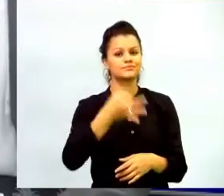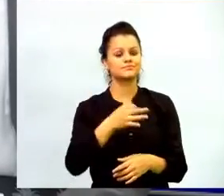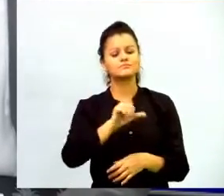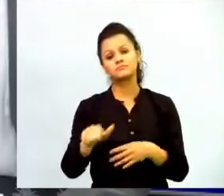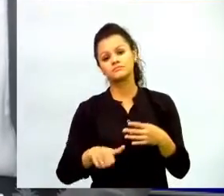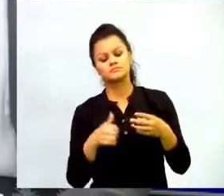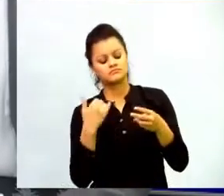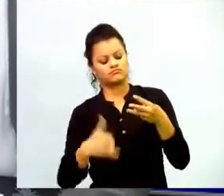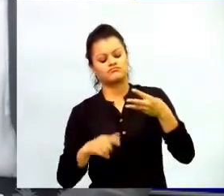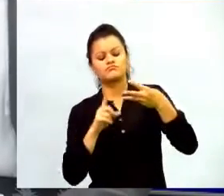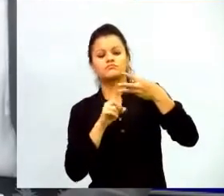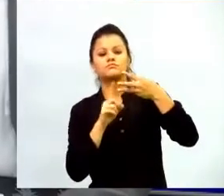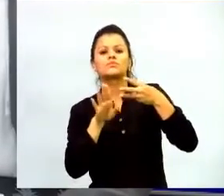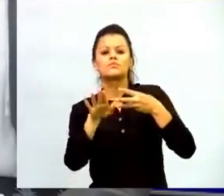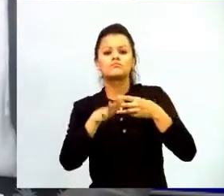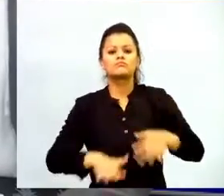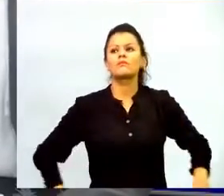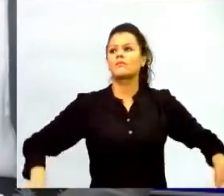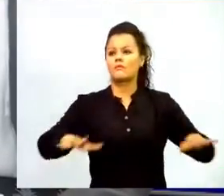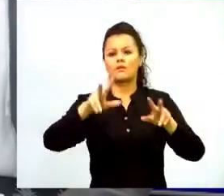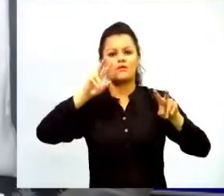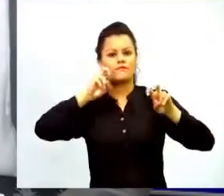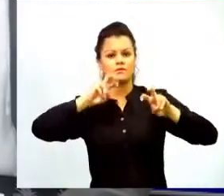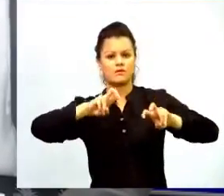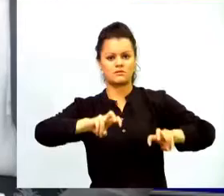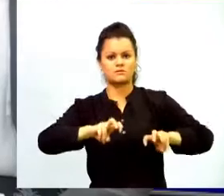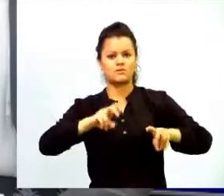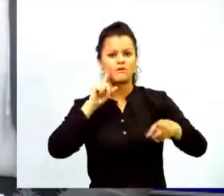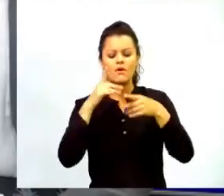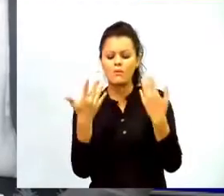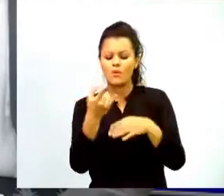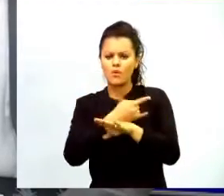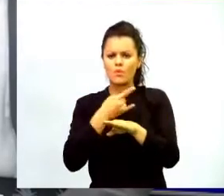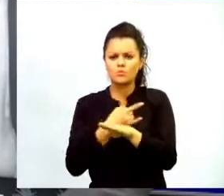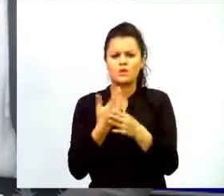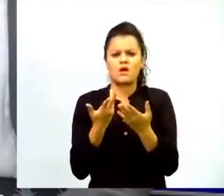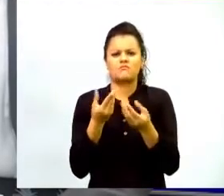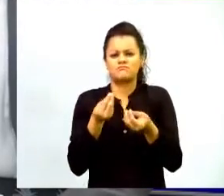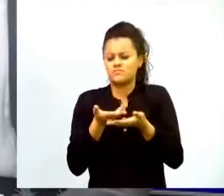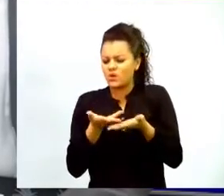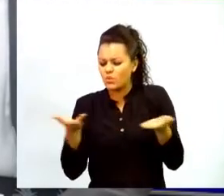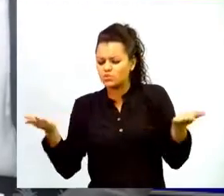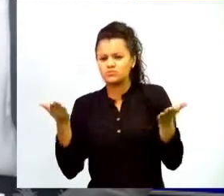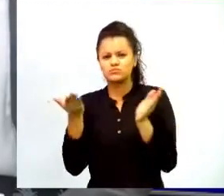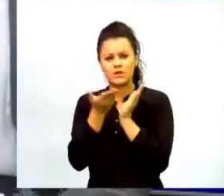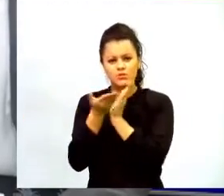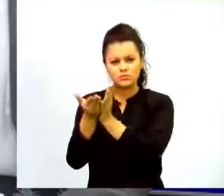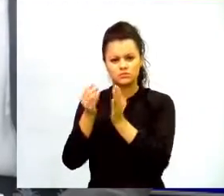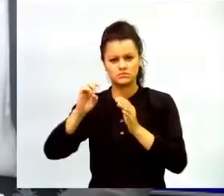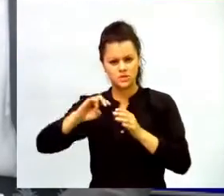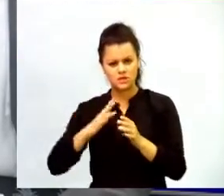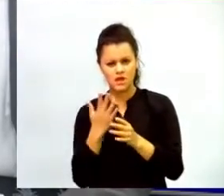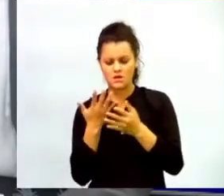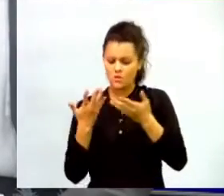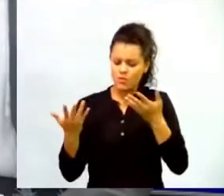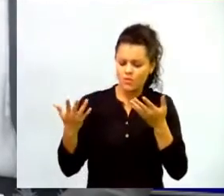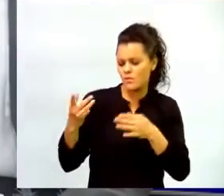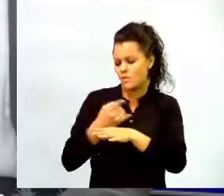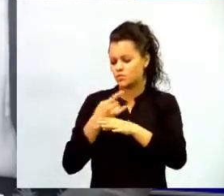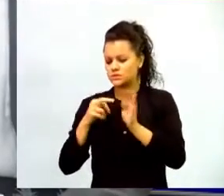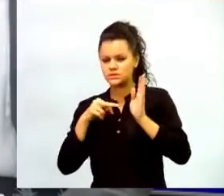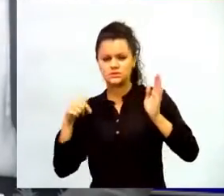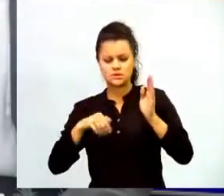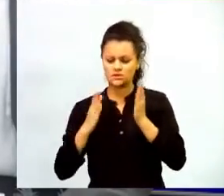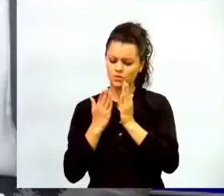de investigación en torno al uso y al desarrollo de recursos educativos digitales y el uso de tecnologías en educación. Hoy en día,